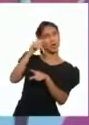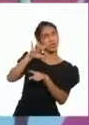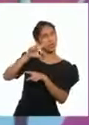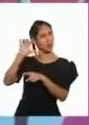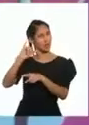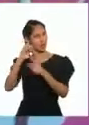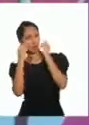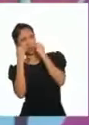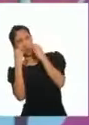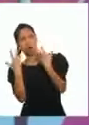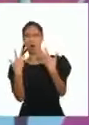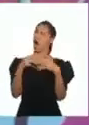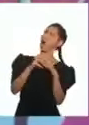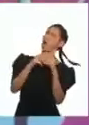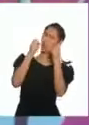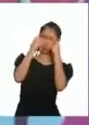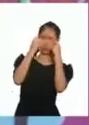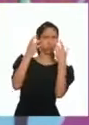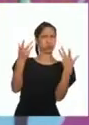¿Te diste cuenta?